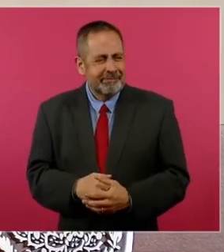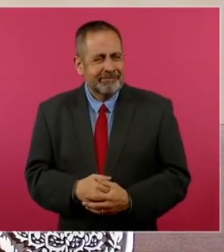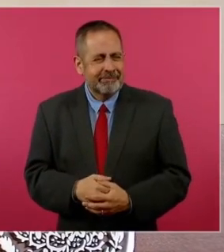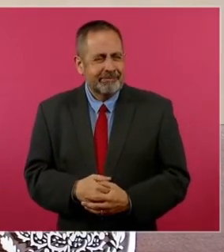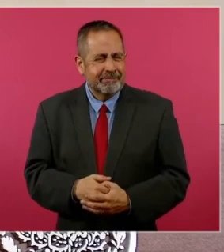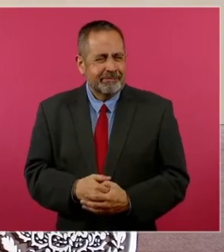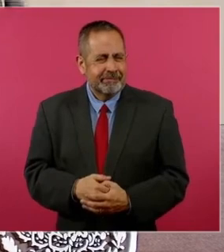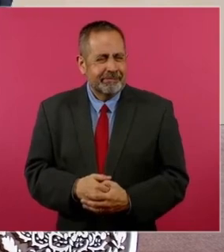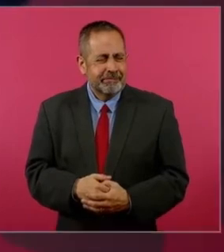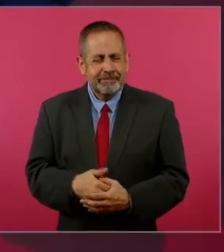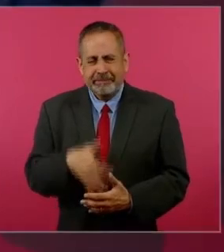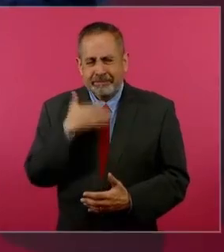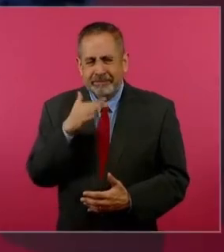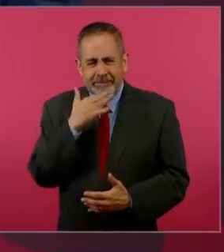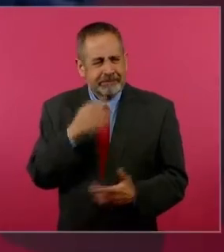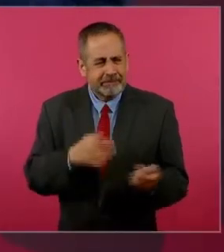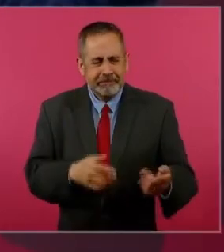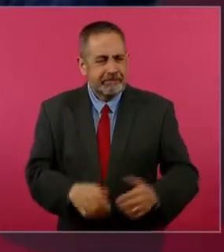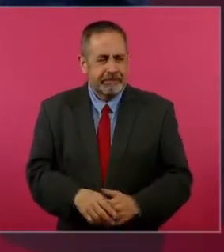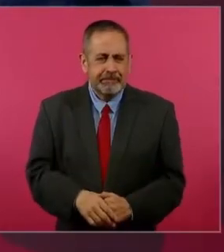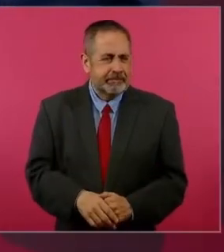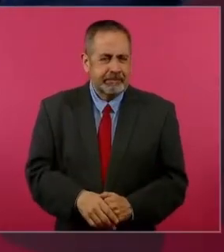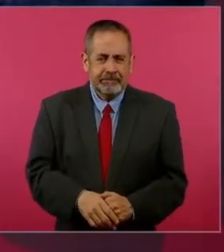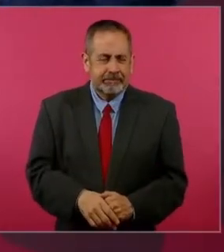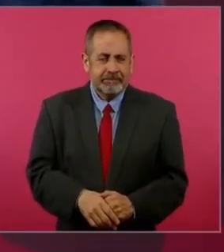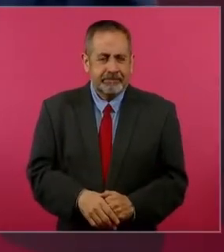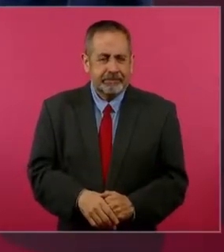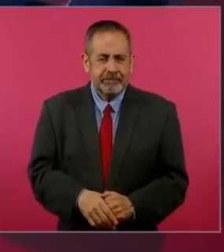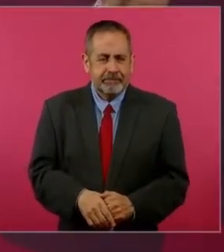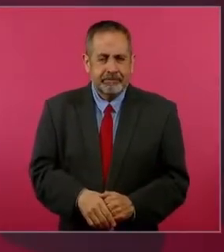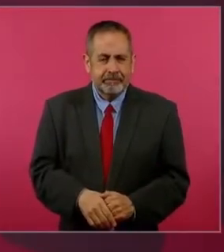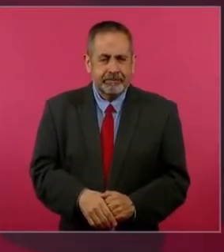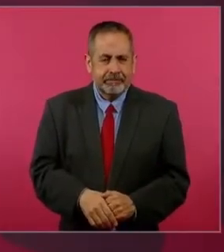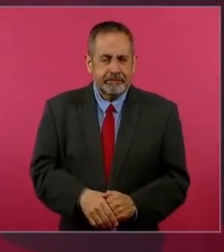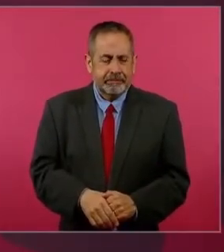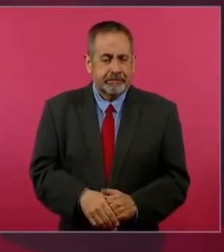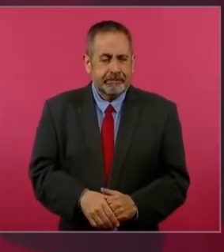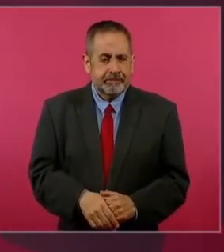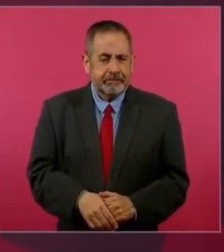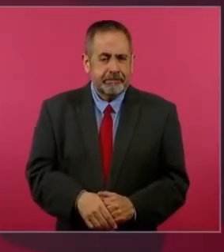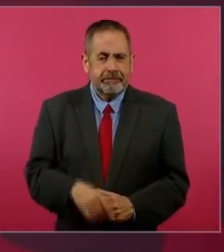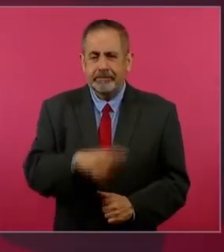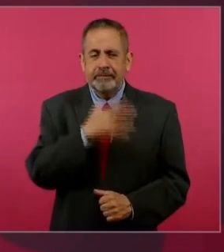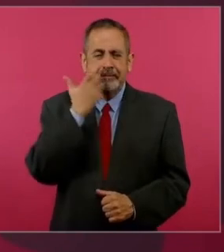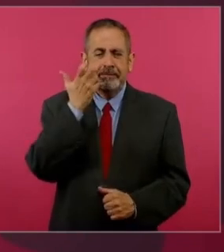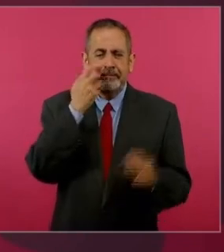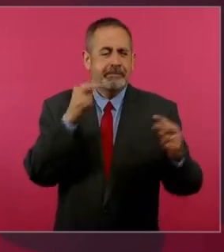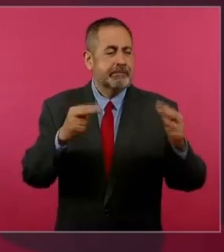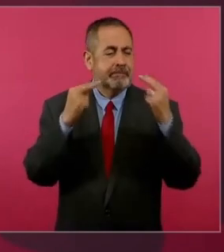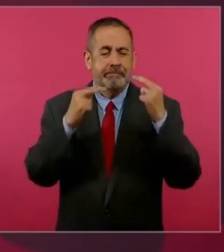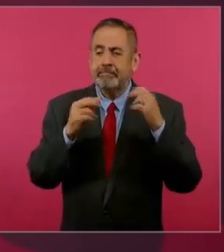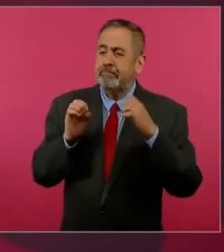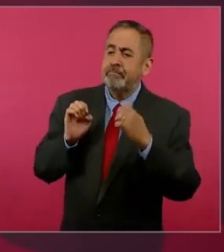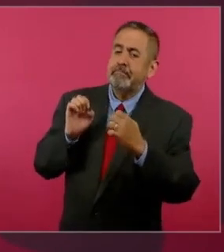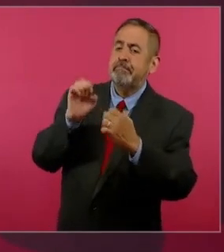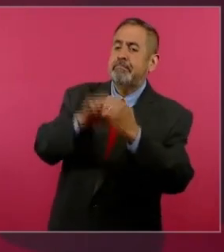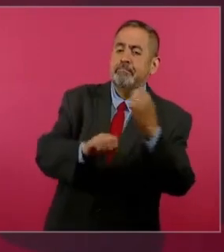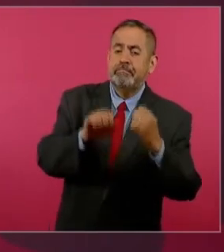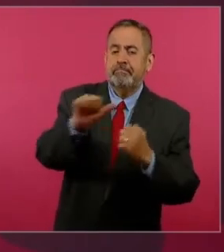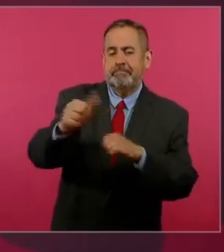Lo hacen para tratar de engañar al pueblo